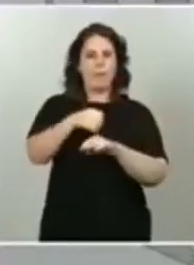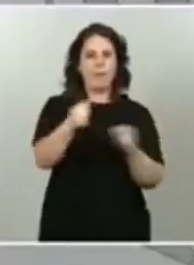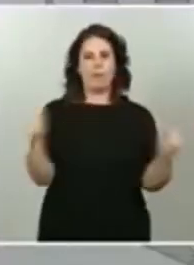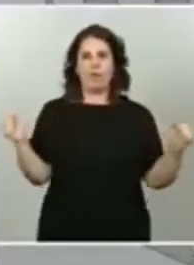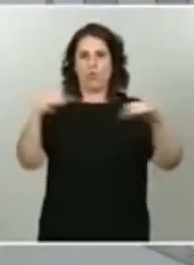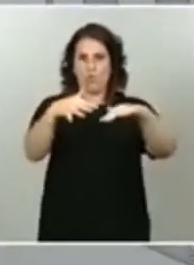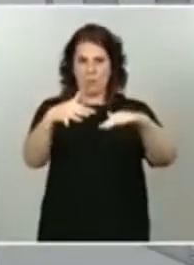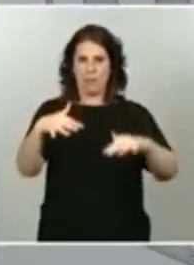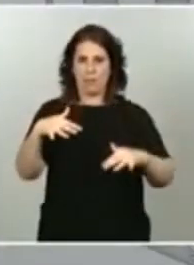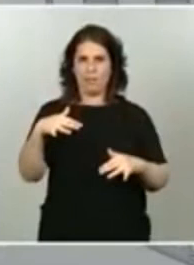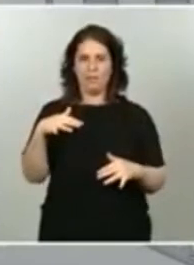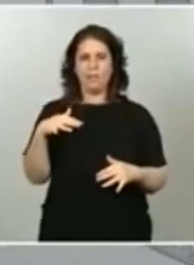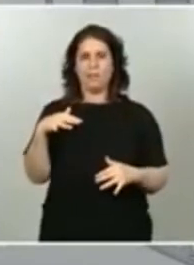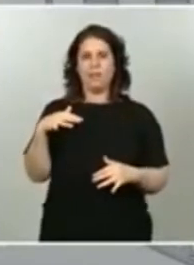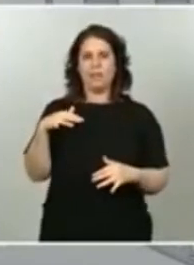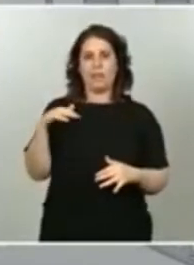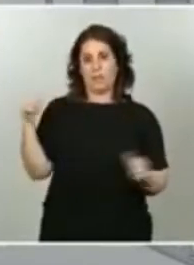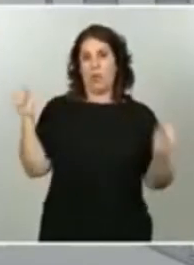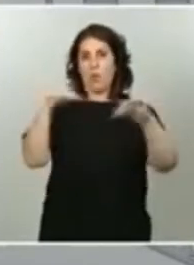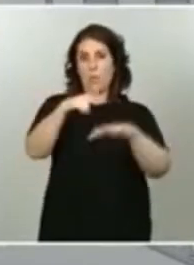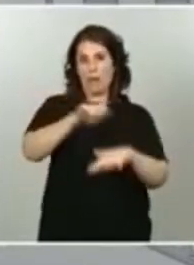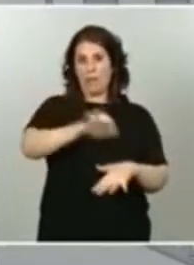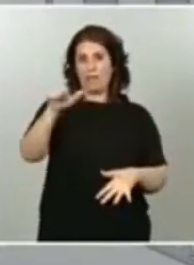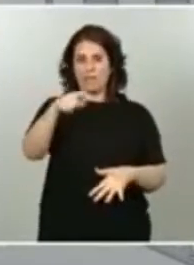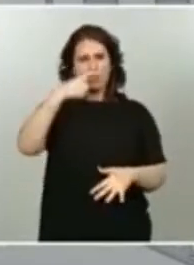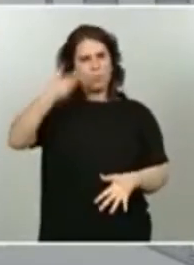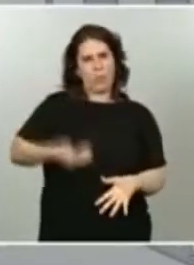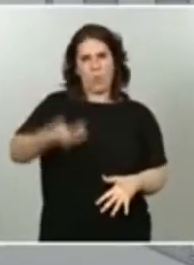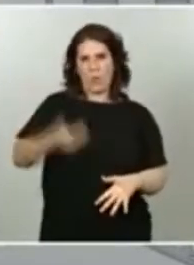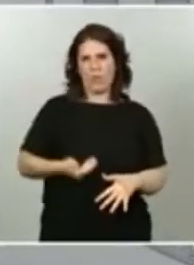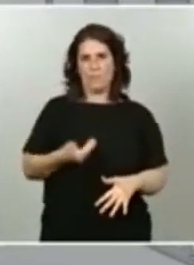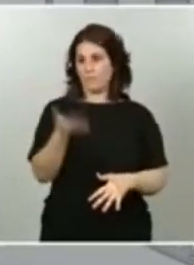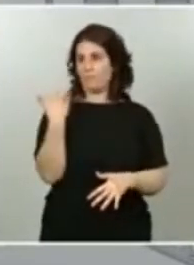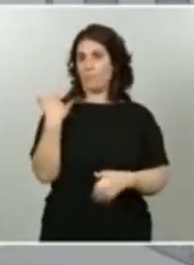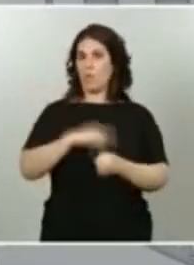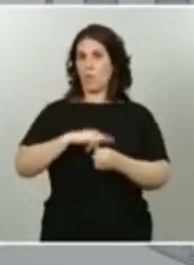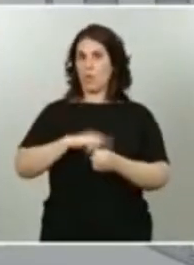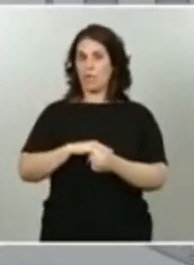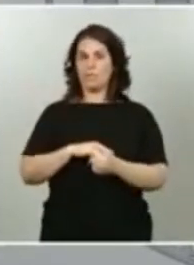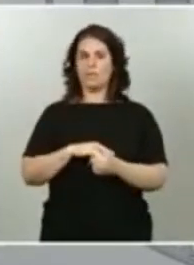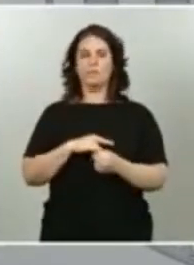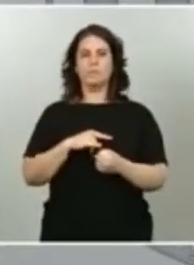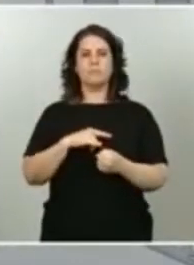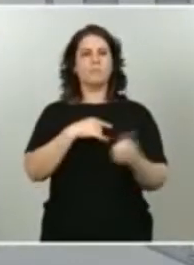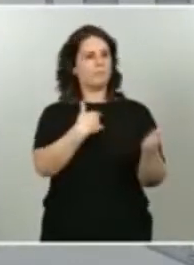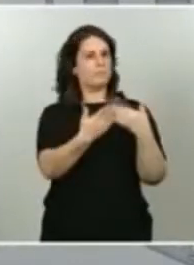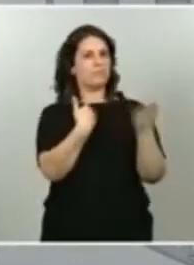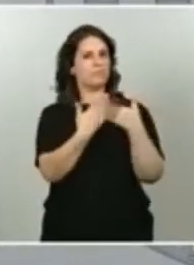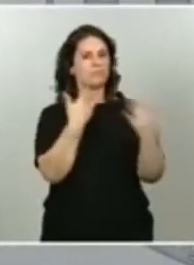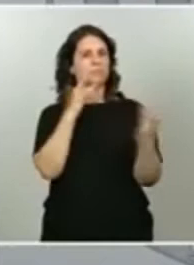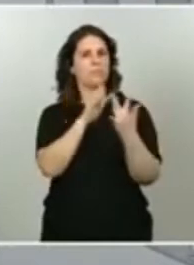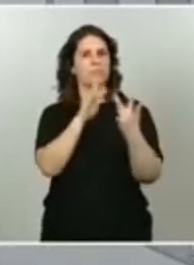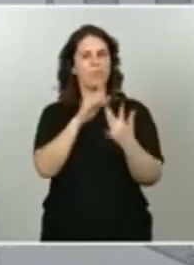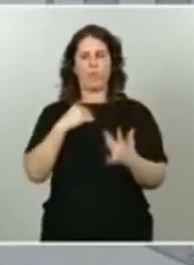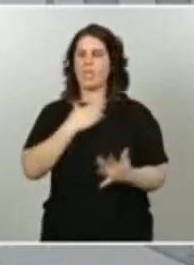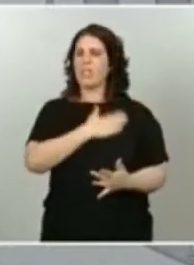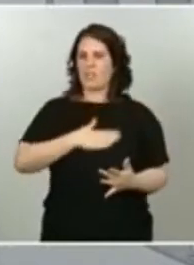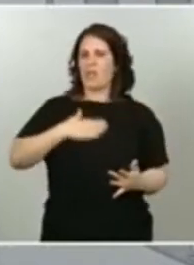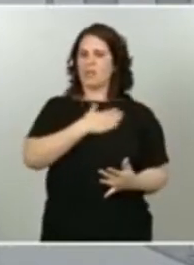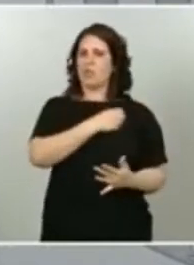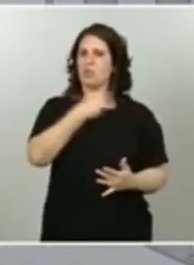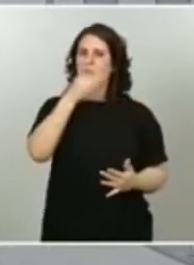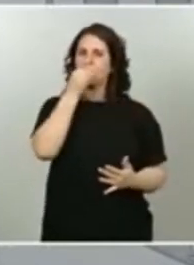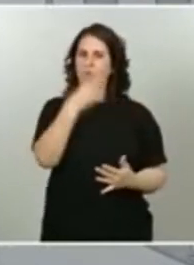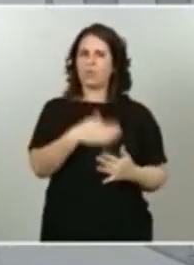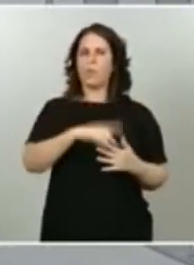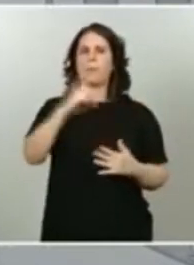realmente decisiva. De hecho, ayer lunes mantuvo un encuentro muy satisfactorio con el primer ministro portugués, Antonio Costa,